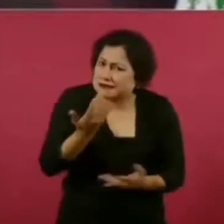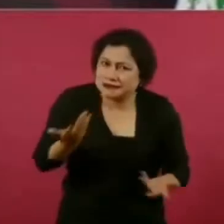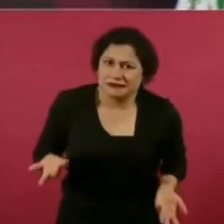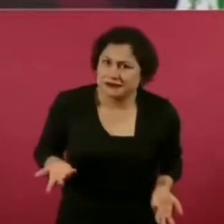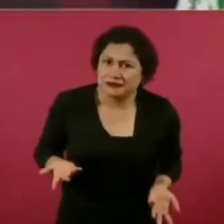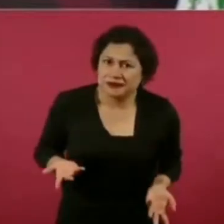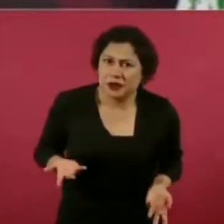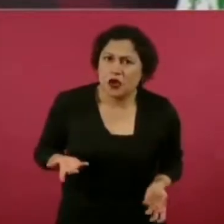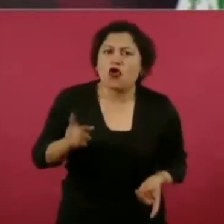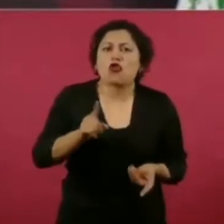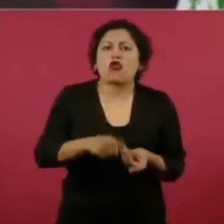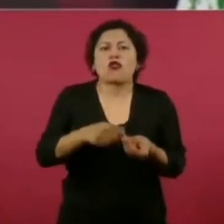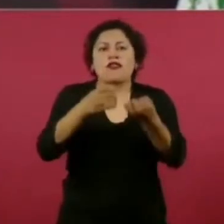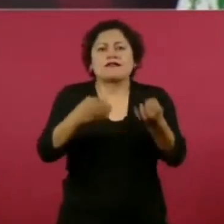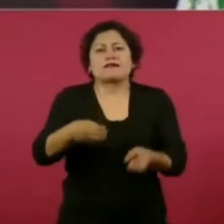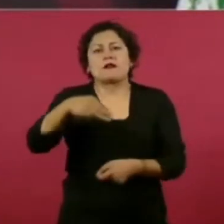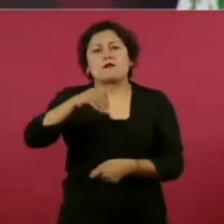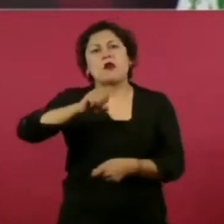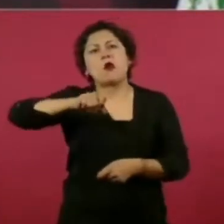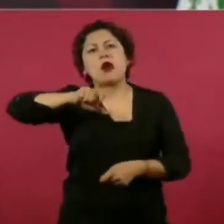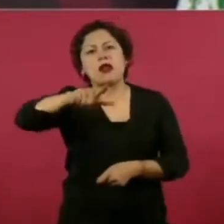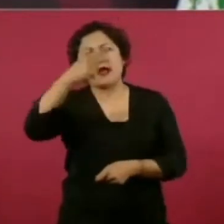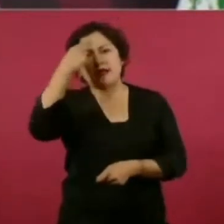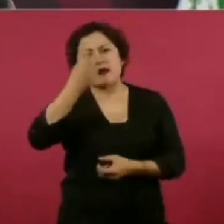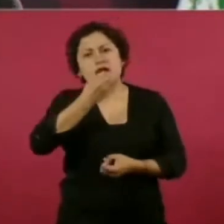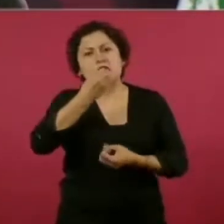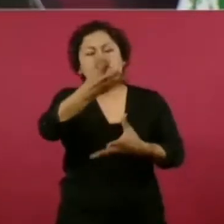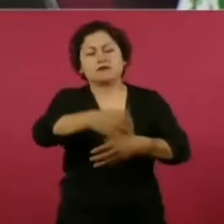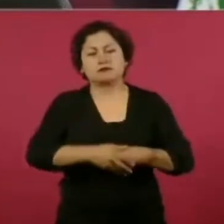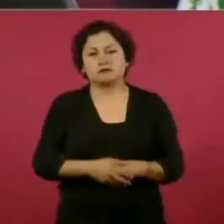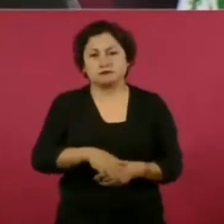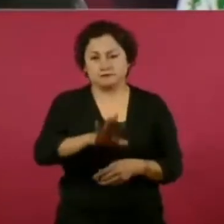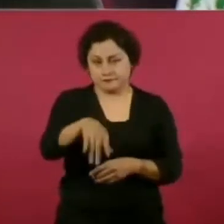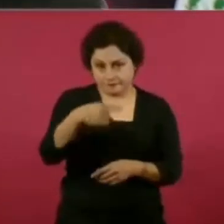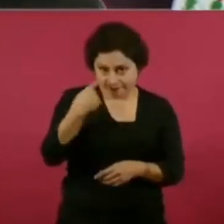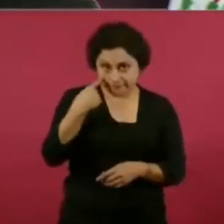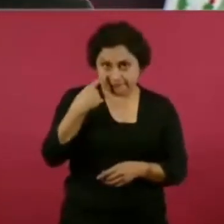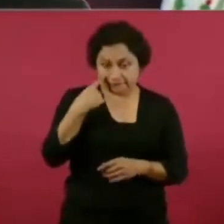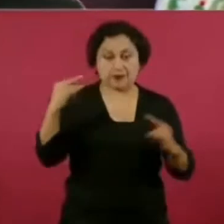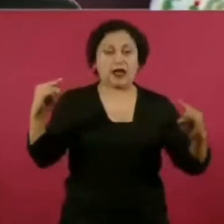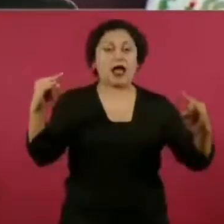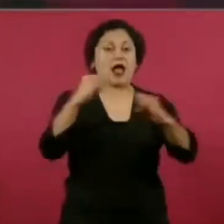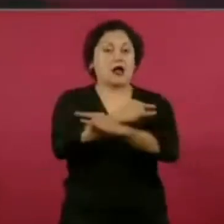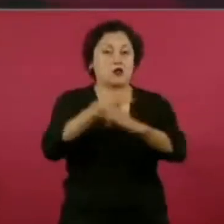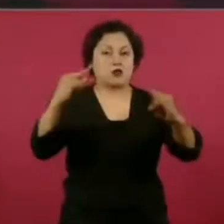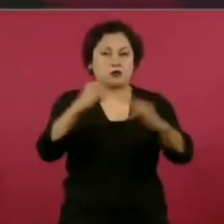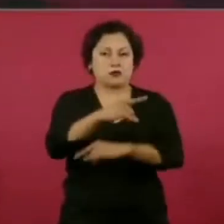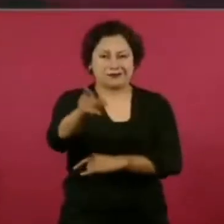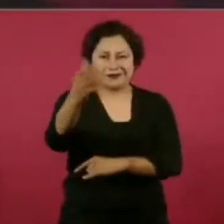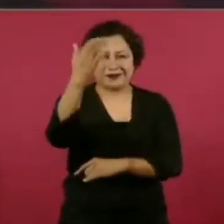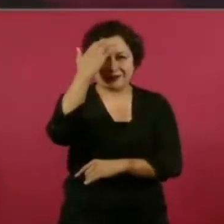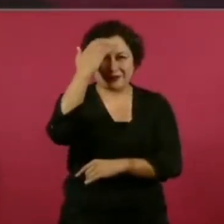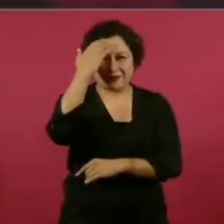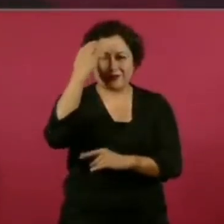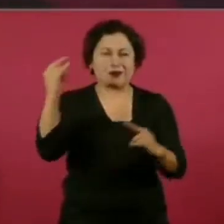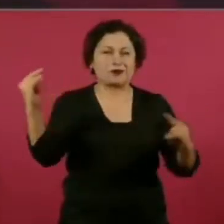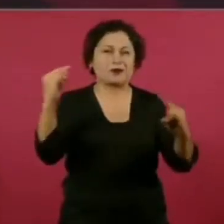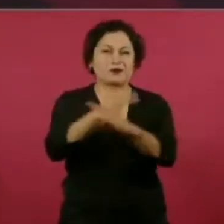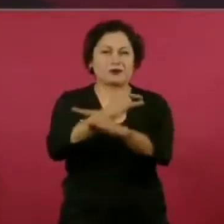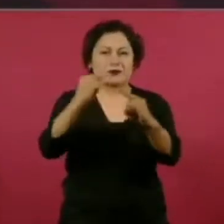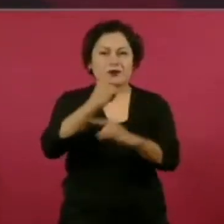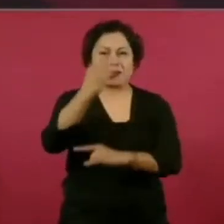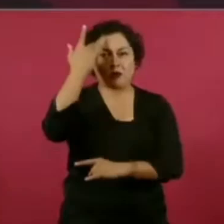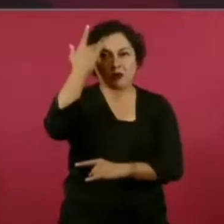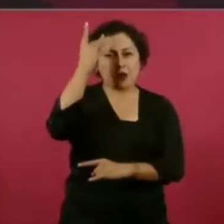la autopista que es conocida, la de Cuernavaca